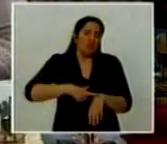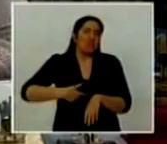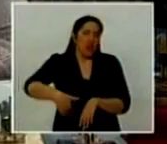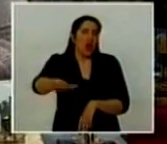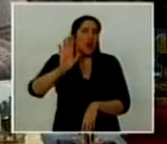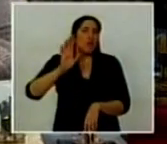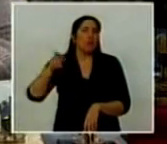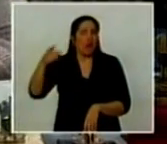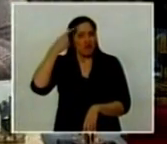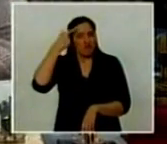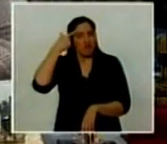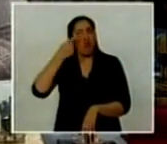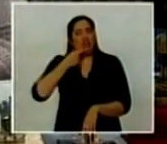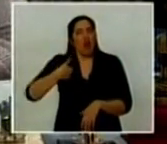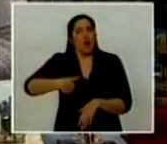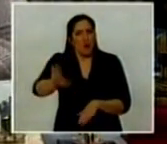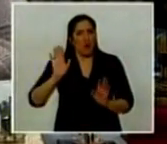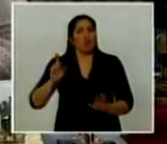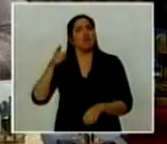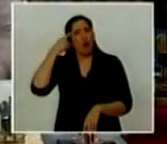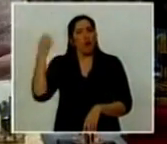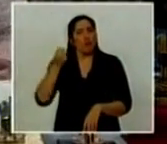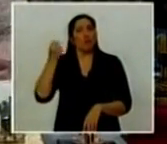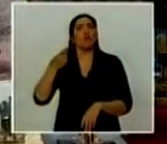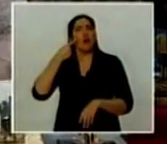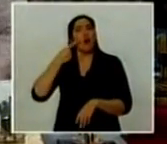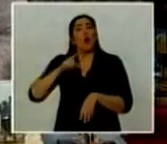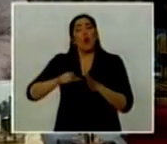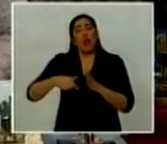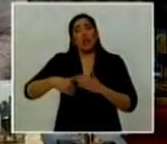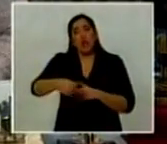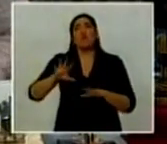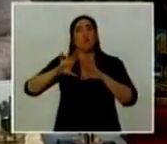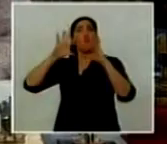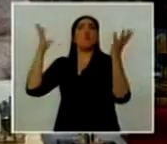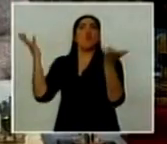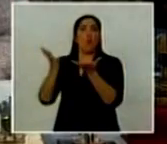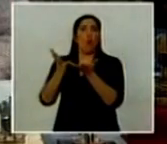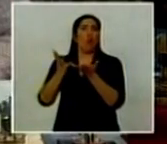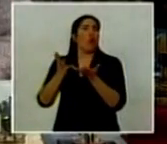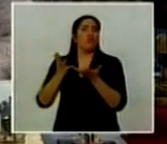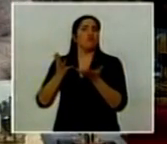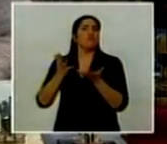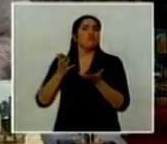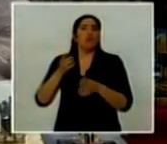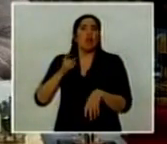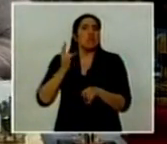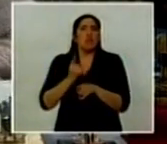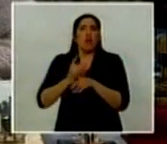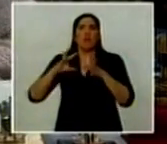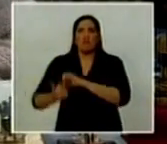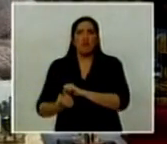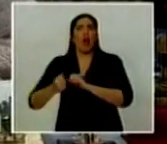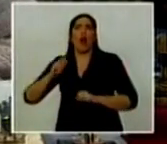cosas muy feas y muy malas para el conjunto de la humanidad durante un tiempo, pero no a toda la humanidad durante todo el tiempo.